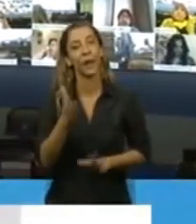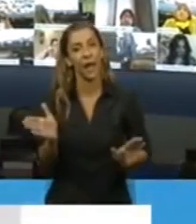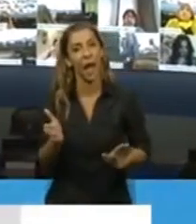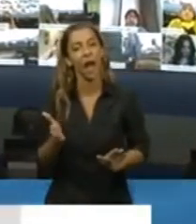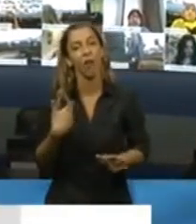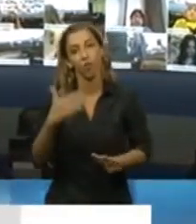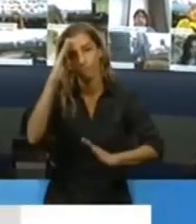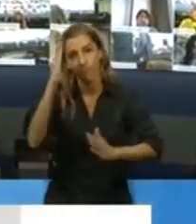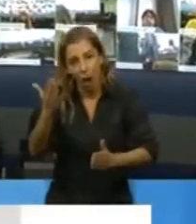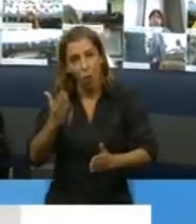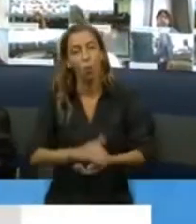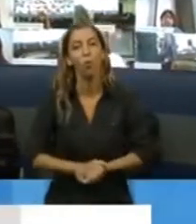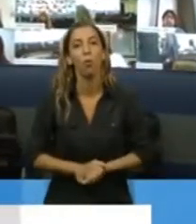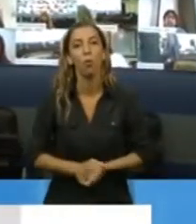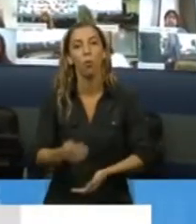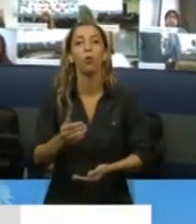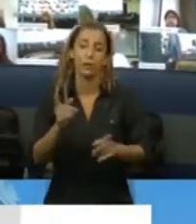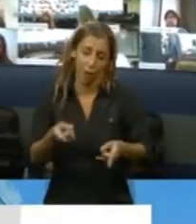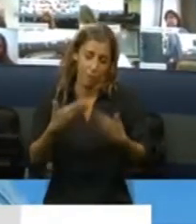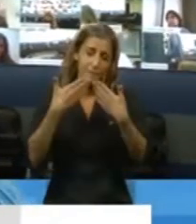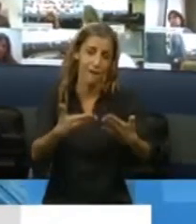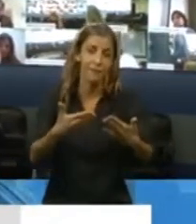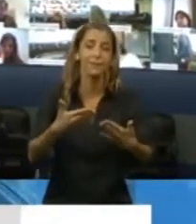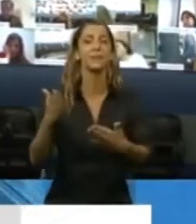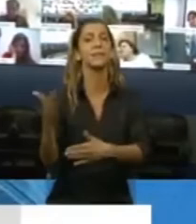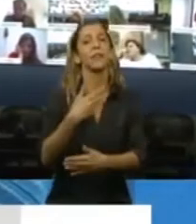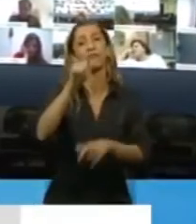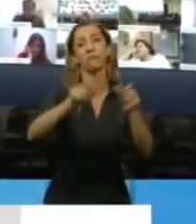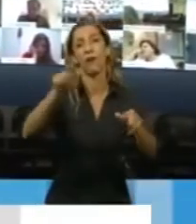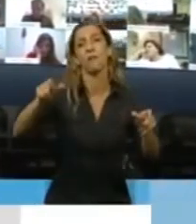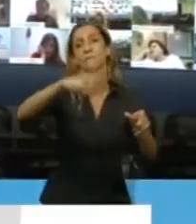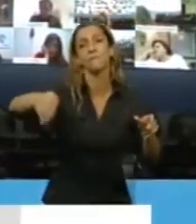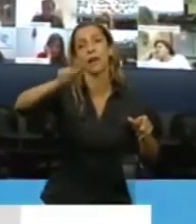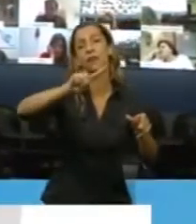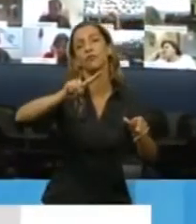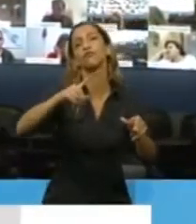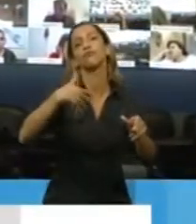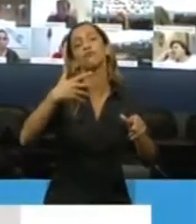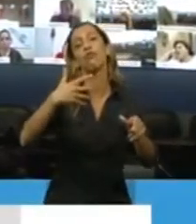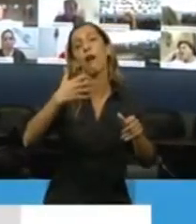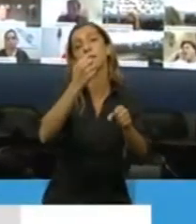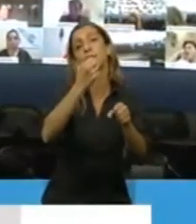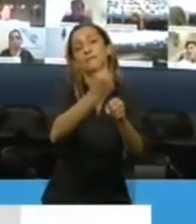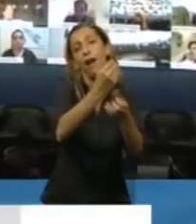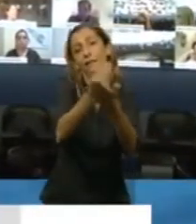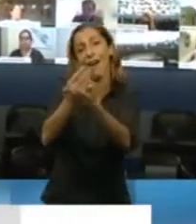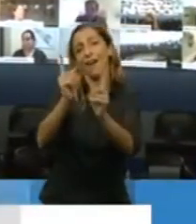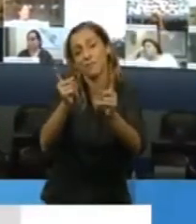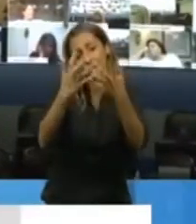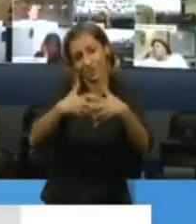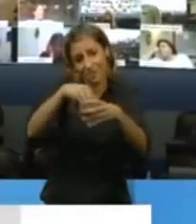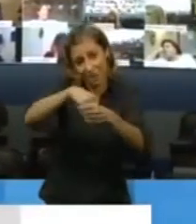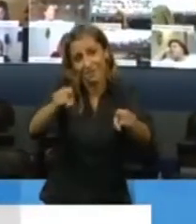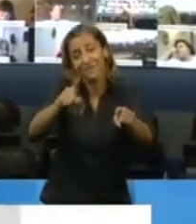agradeciendo muy afectuosamente a todos los trabajadores y trabajadoras de la salud de nuestro país. Sabemos del